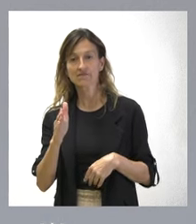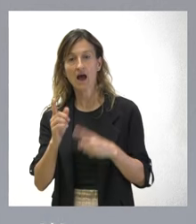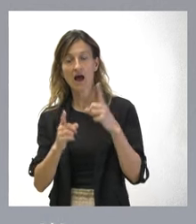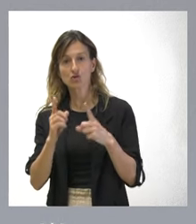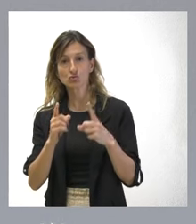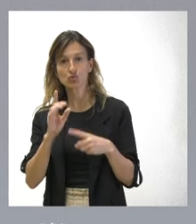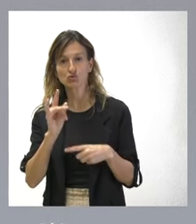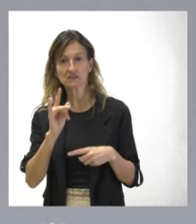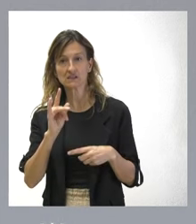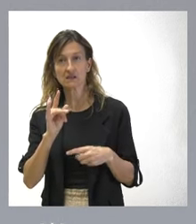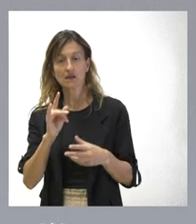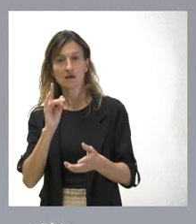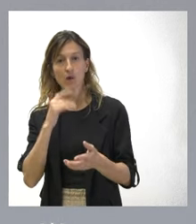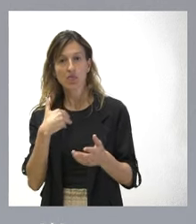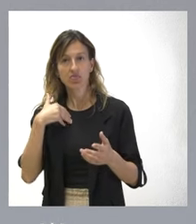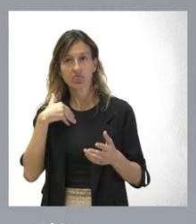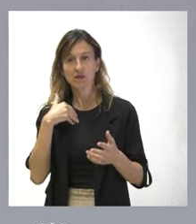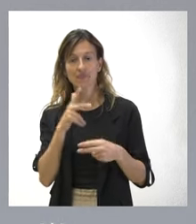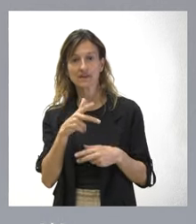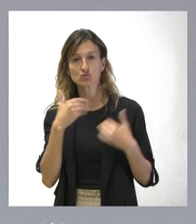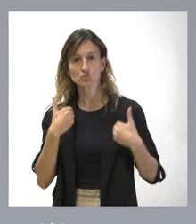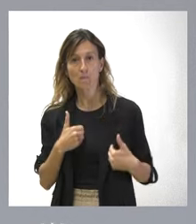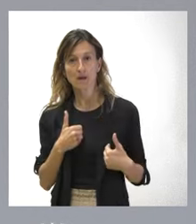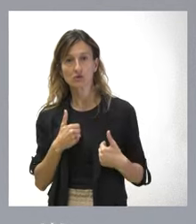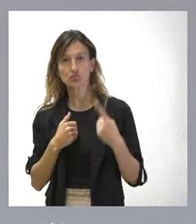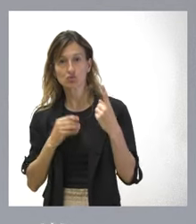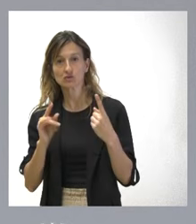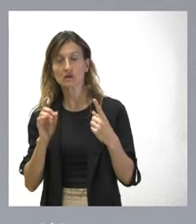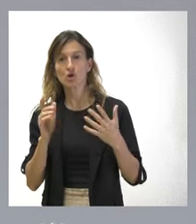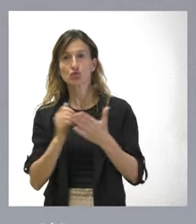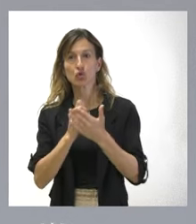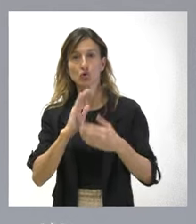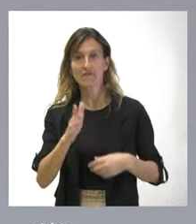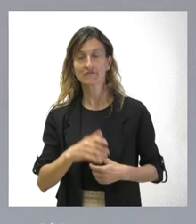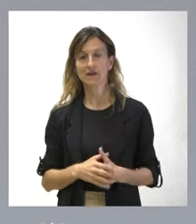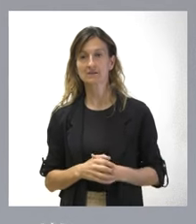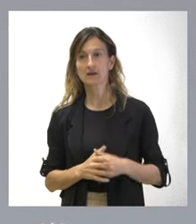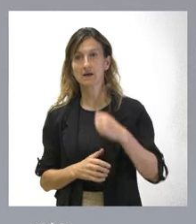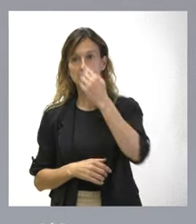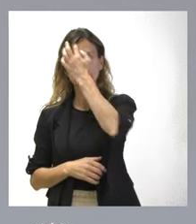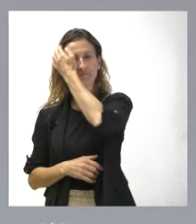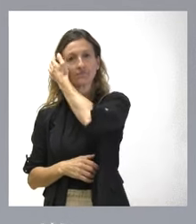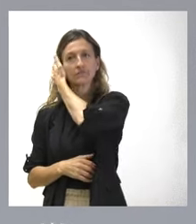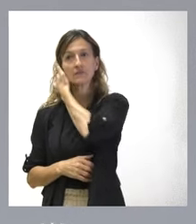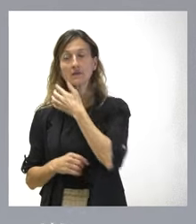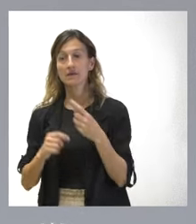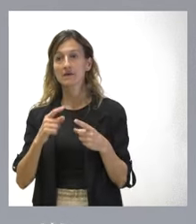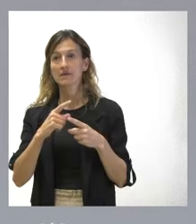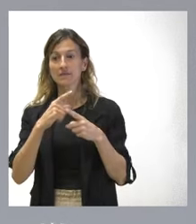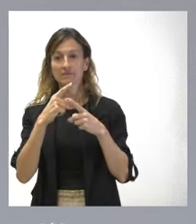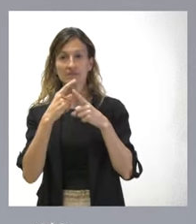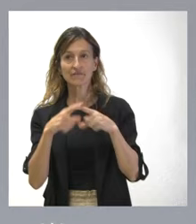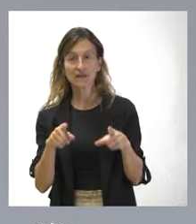que no viole derechos humanos. Todo terrorismo viola derechos humanos. Cuestión distinta es que la pena